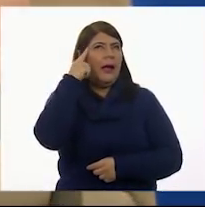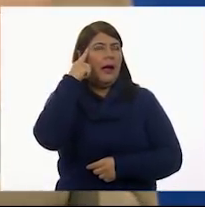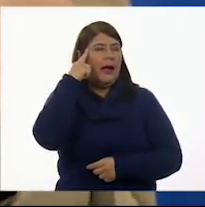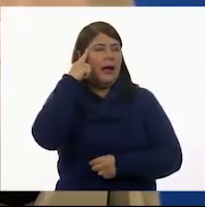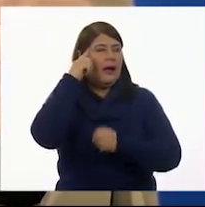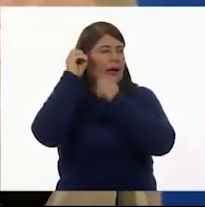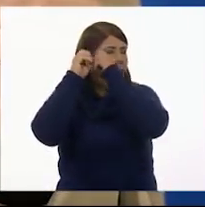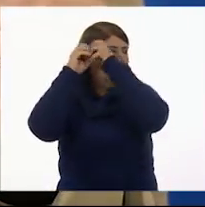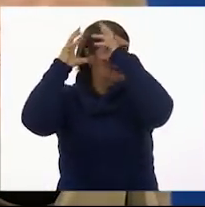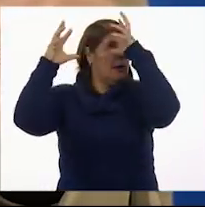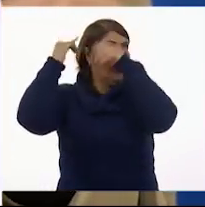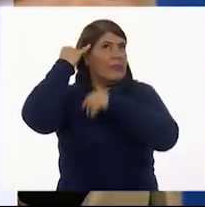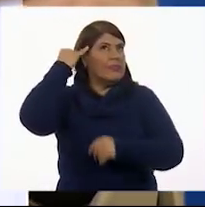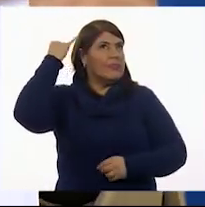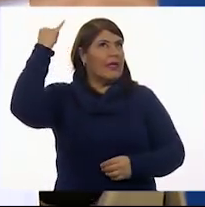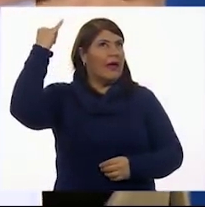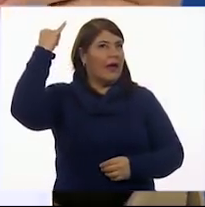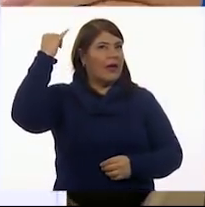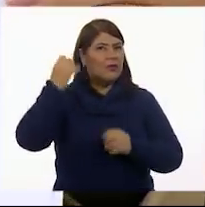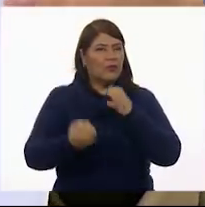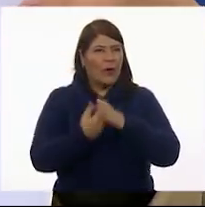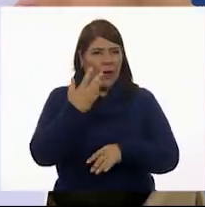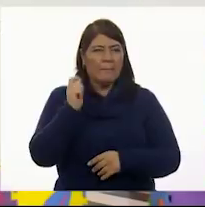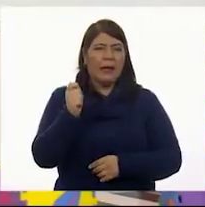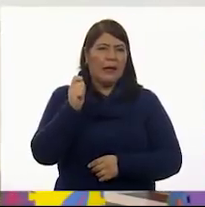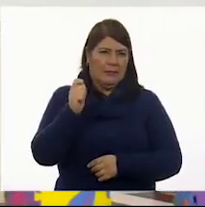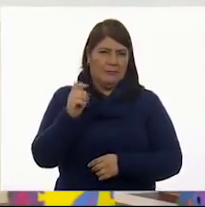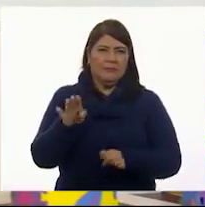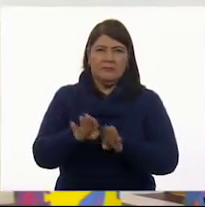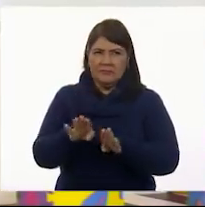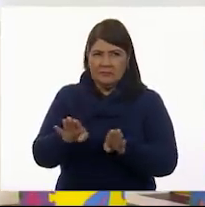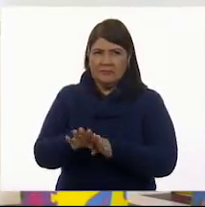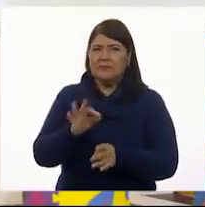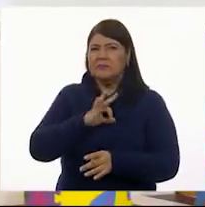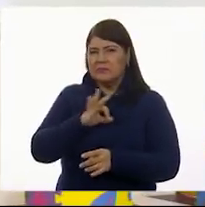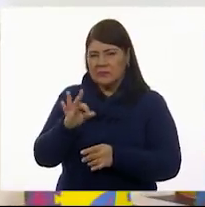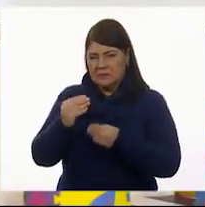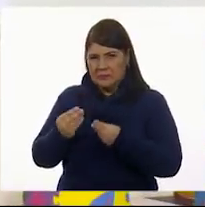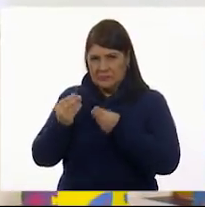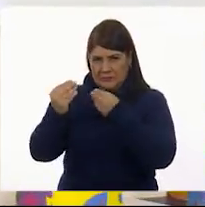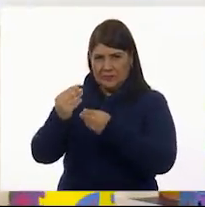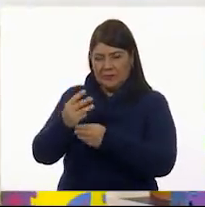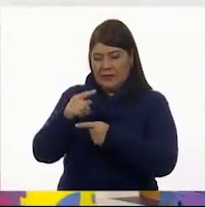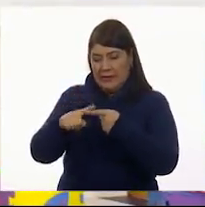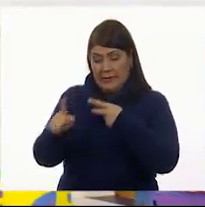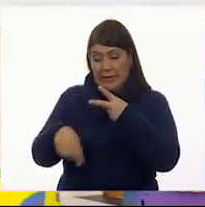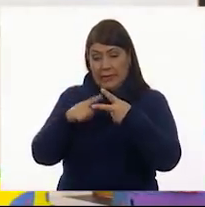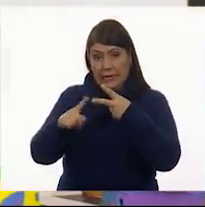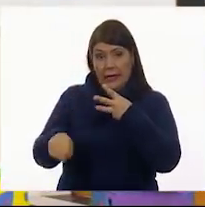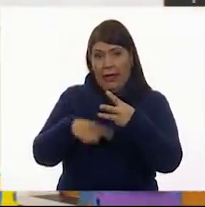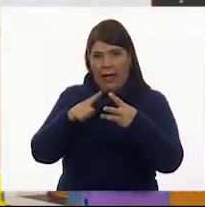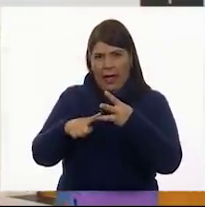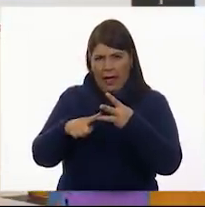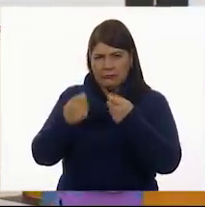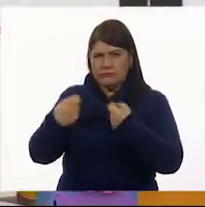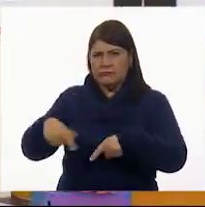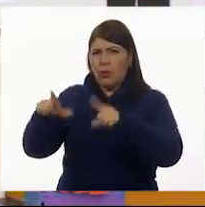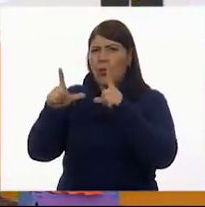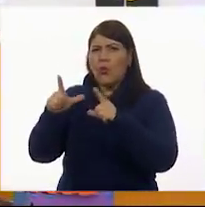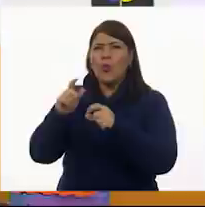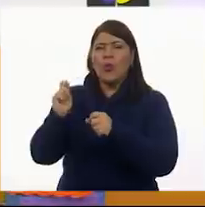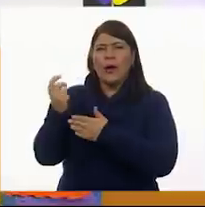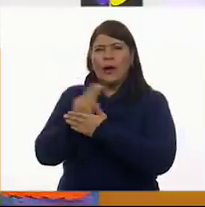Luminosidad. Que se nos prenda el foco. Que se nos prenda el foco. Como dice el Vamos a analizar la tercera imagen. ¿Qué tenemos? La tercera.